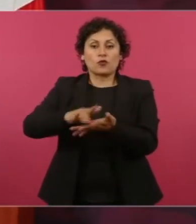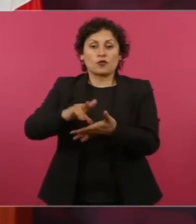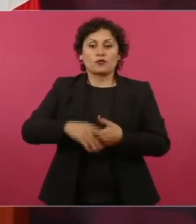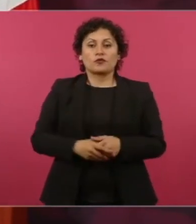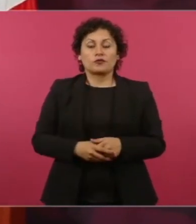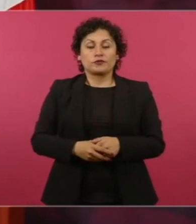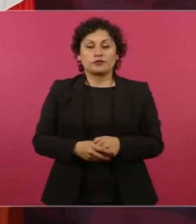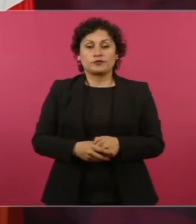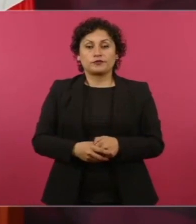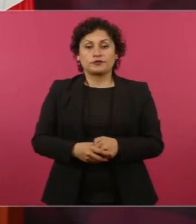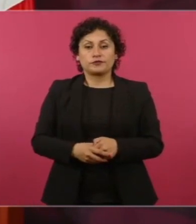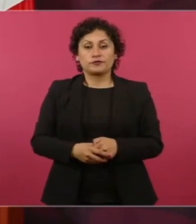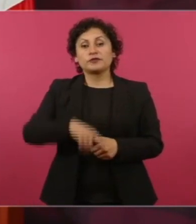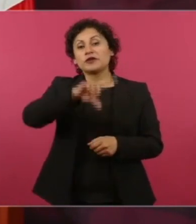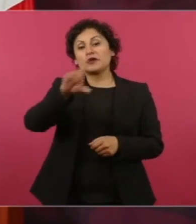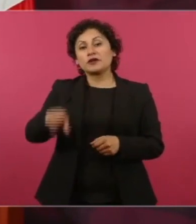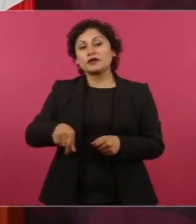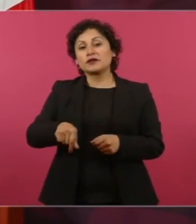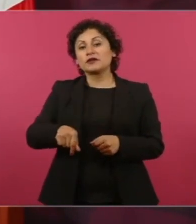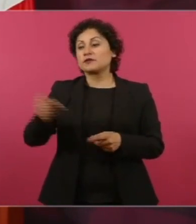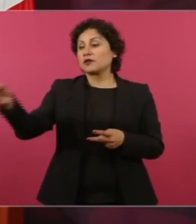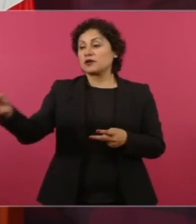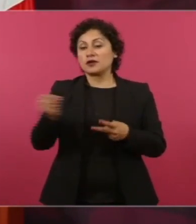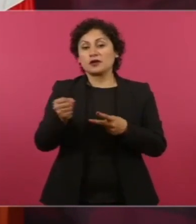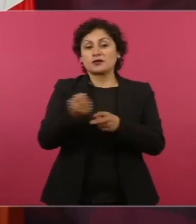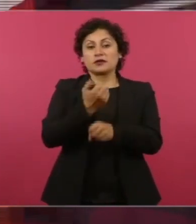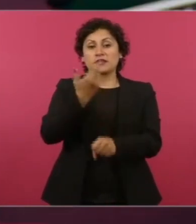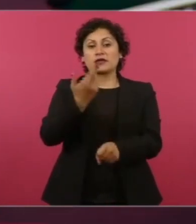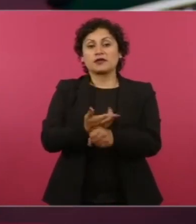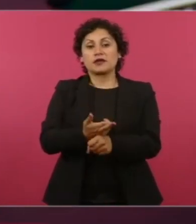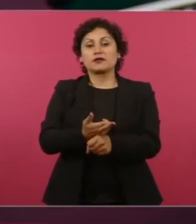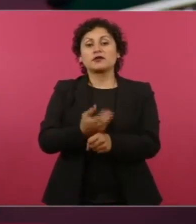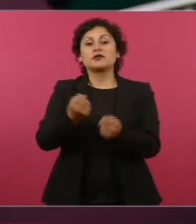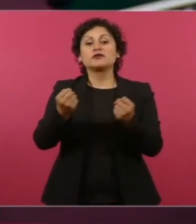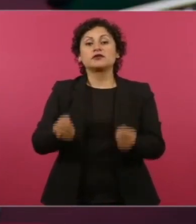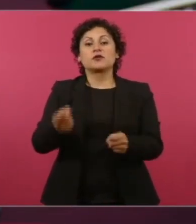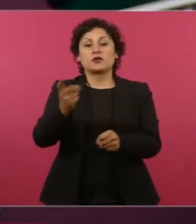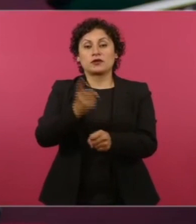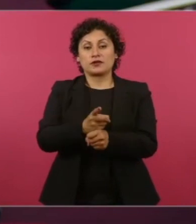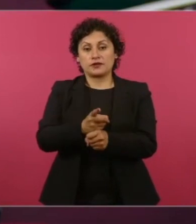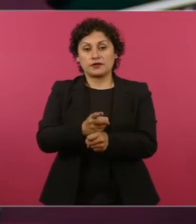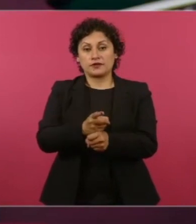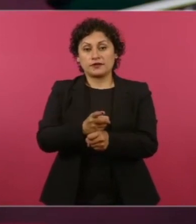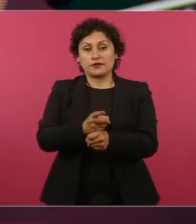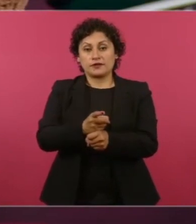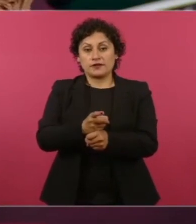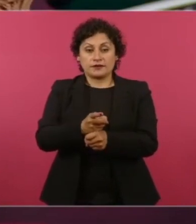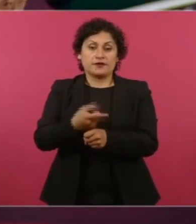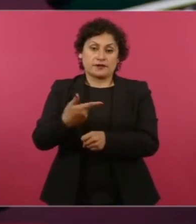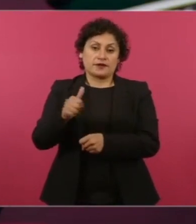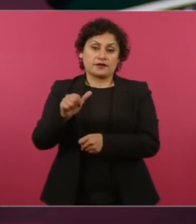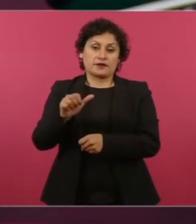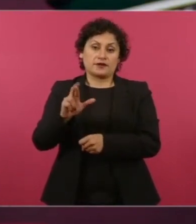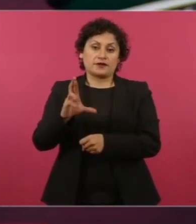Y pone de secretario de seguridad pública a García Luna